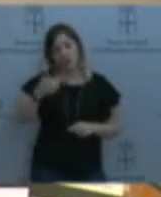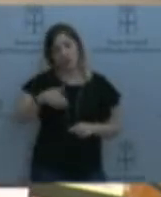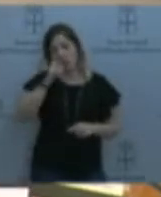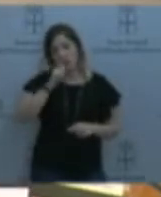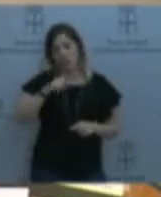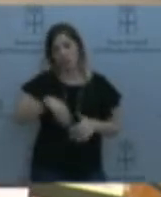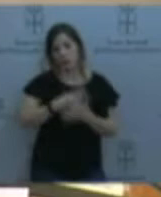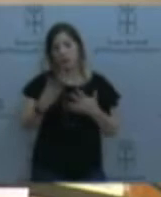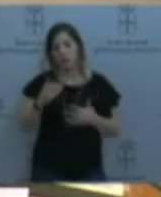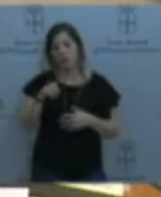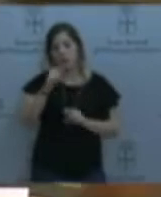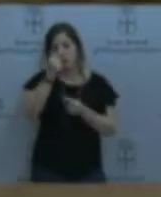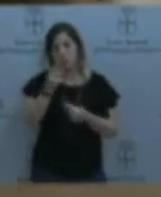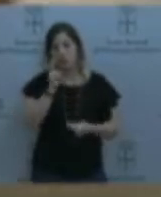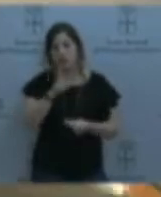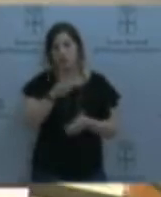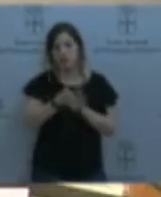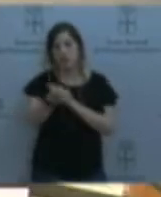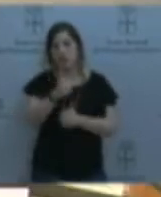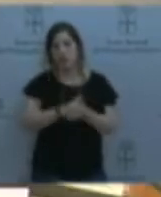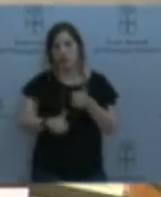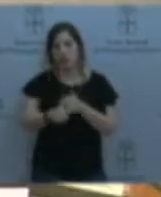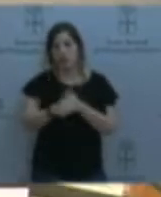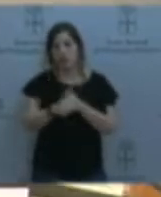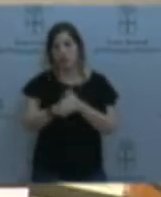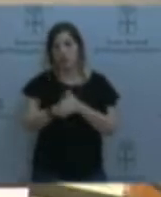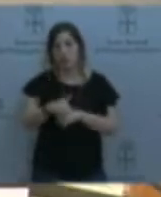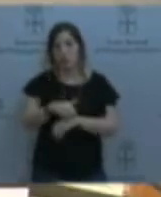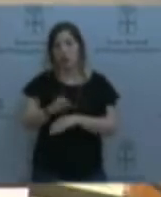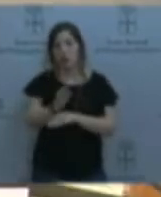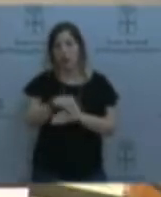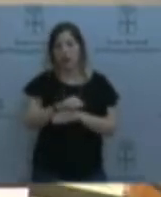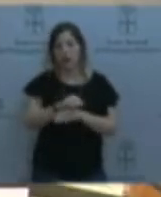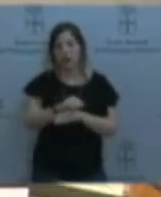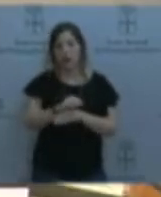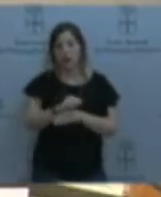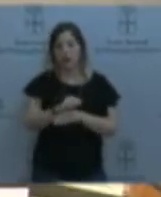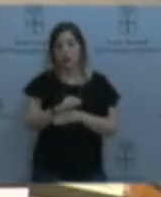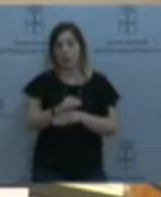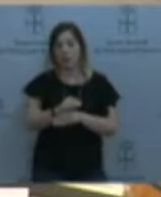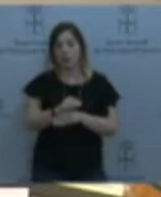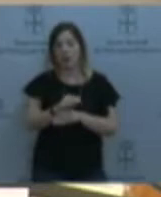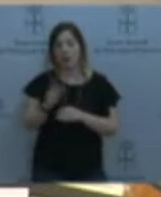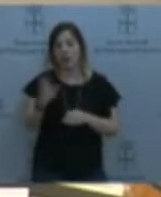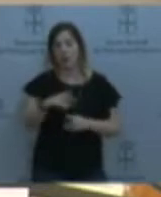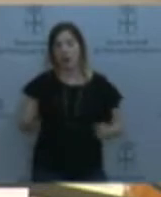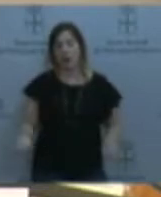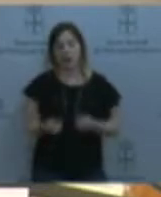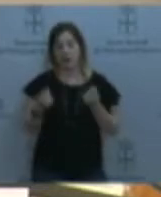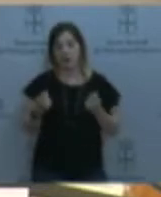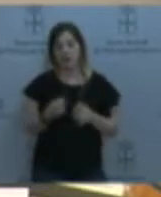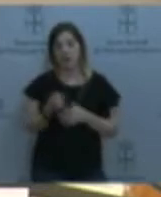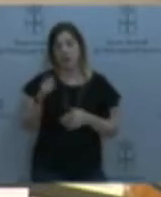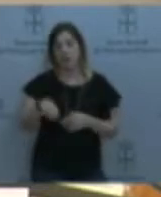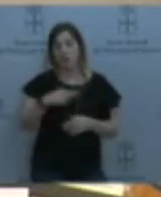absoluta la guardería de Jardín de Cantos en Áviles y también la posibilidad de intervenir en las instalaciones de Villapaz, de